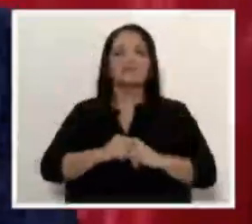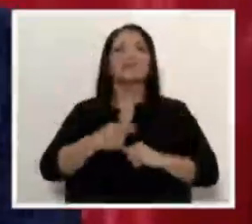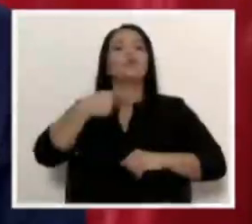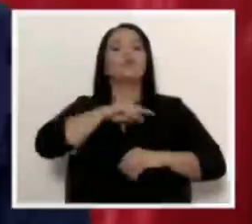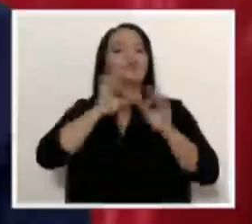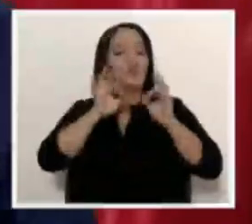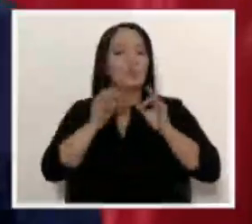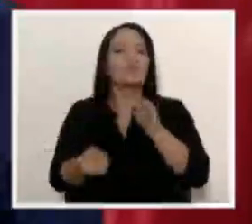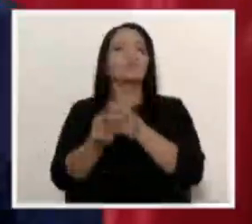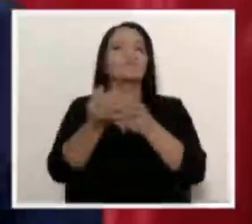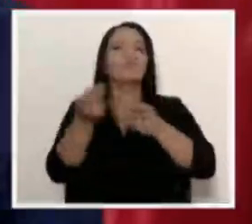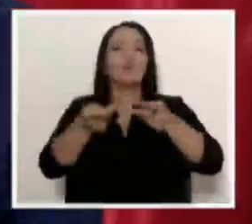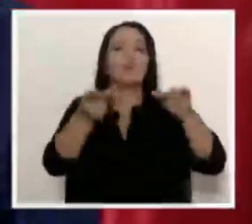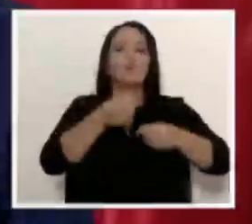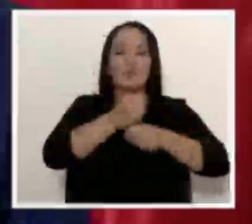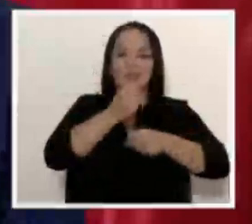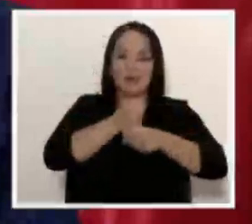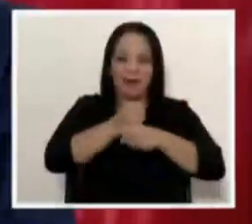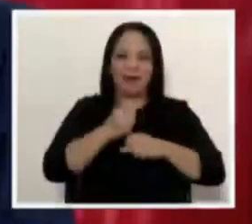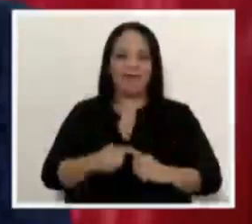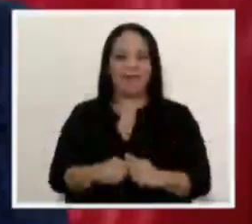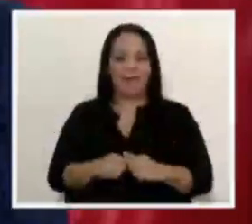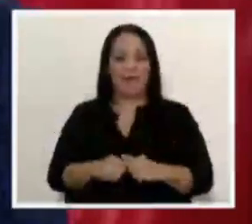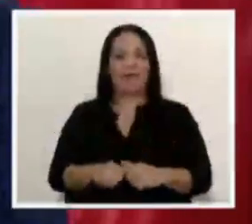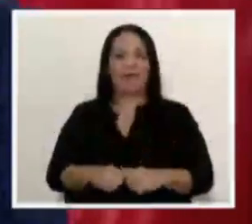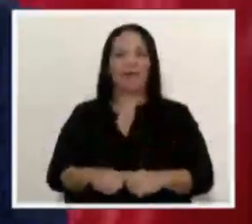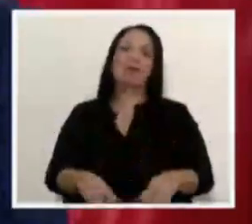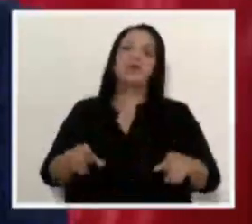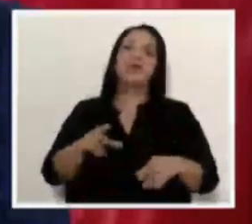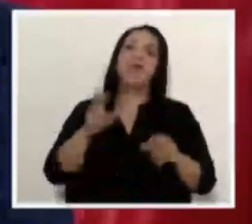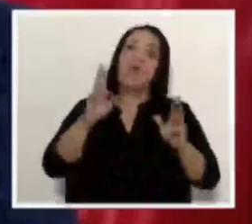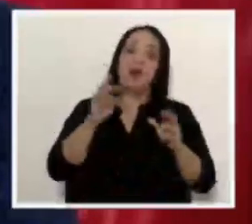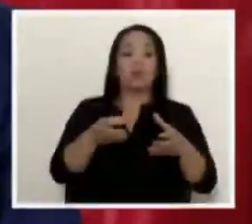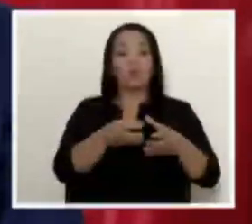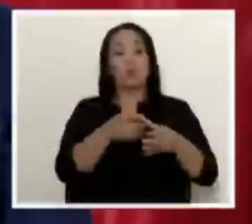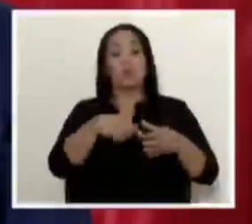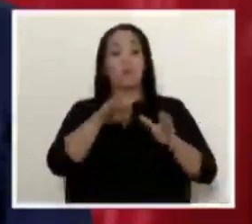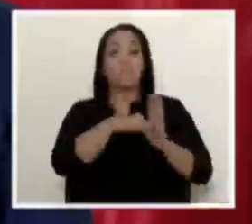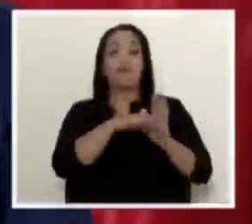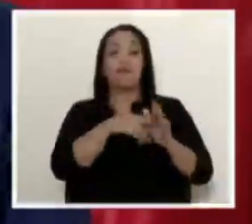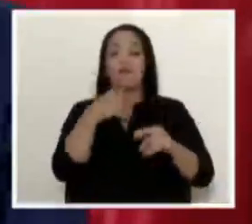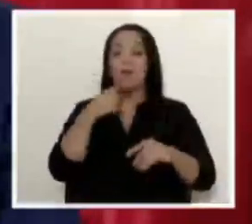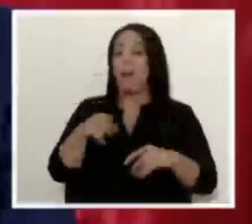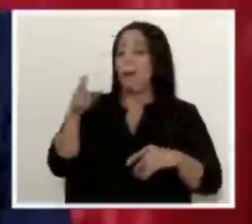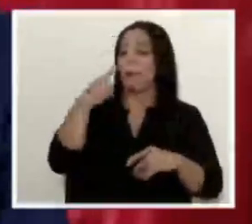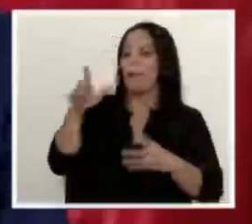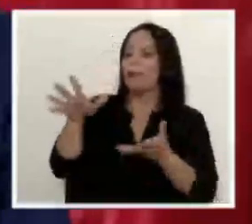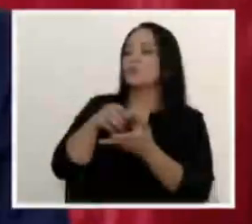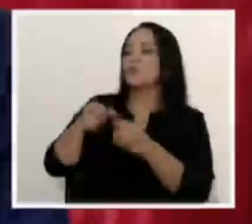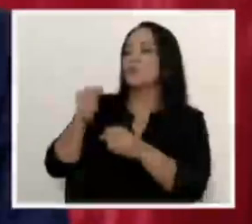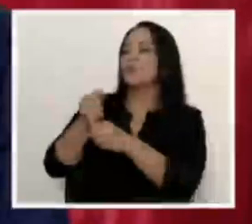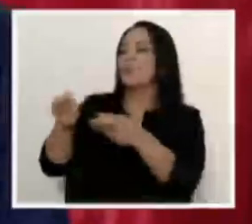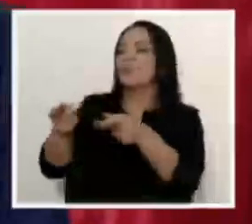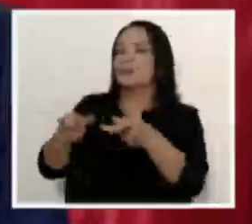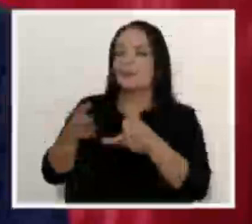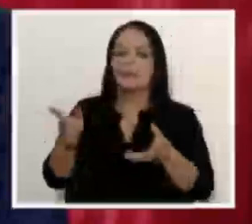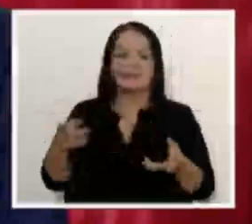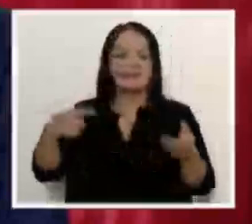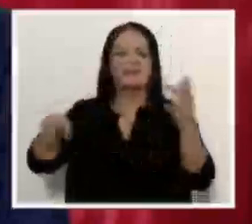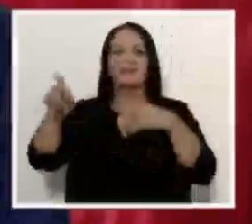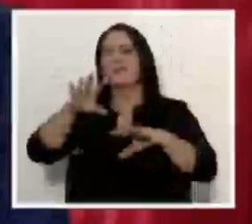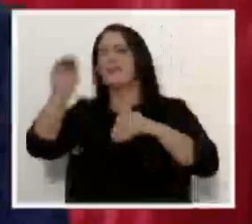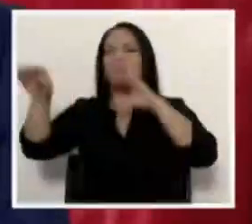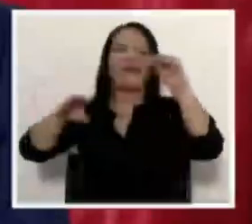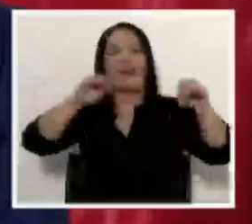de empleo. Y que no salgan a decir los de tres por peseta, ah, es que destruyeron trabajos, porque ahí despotrican en